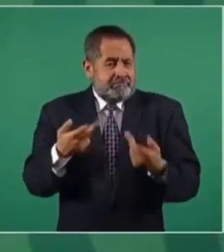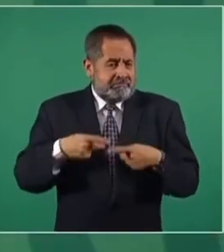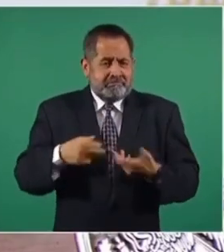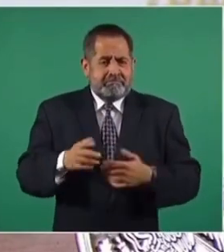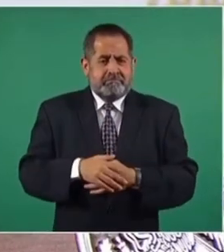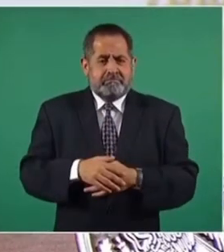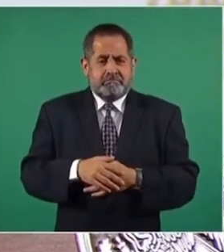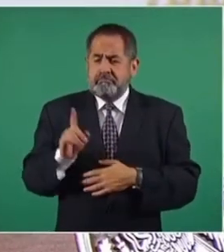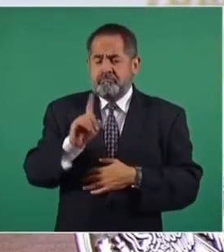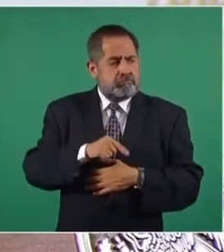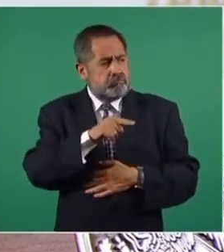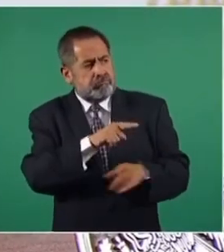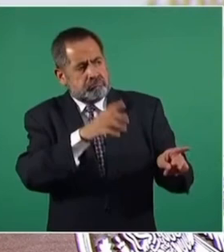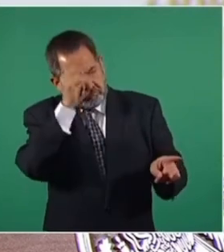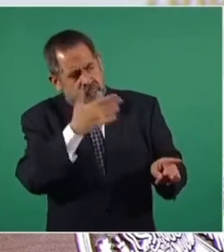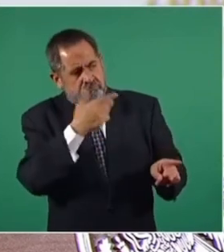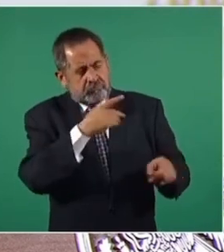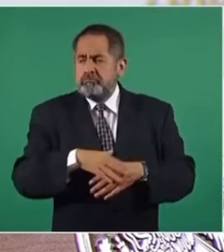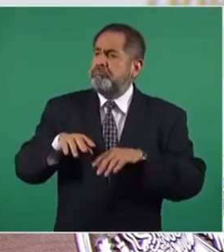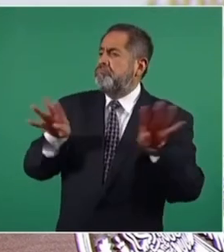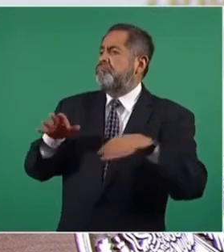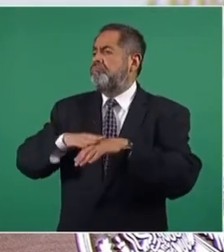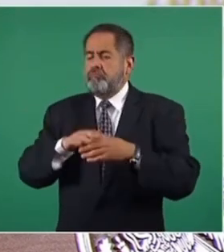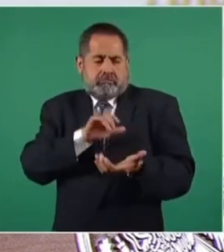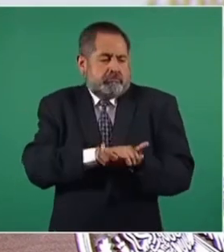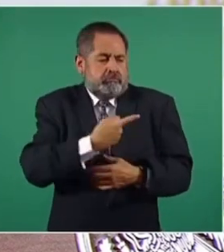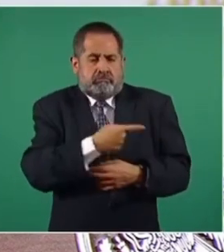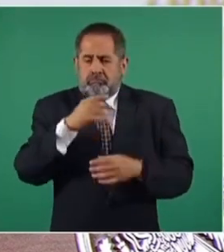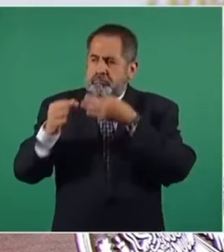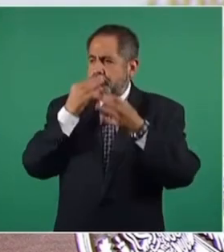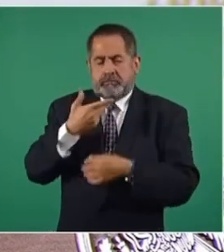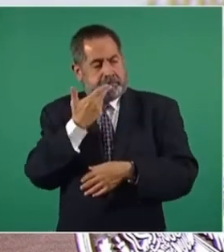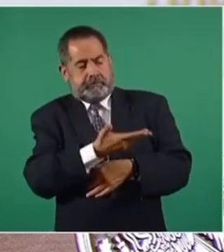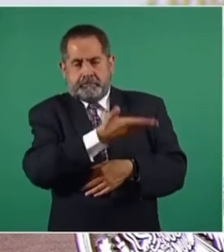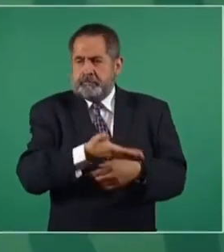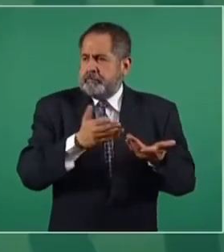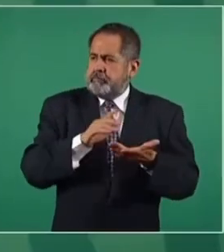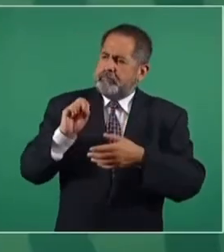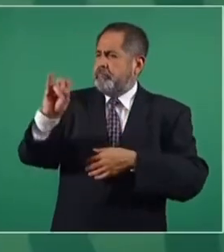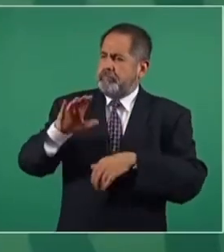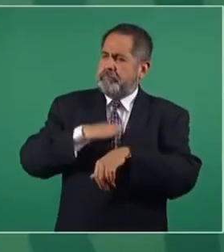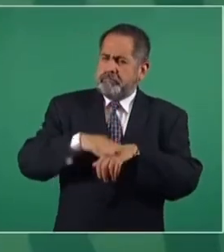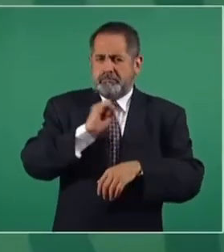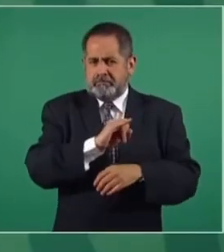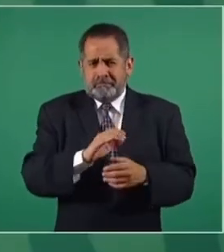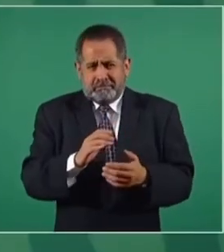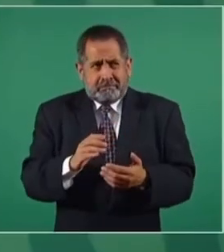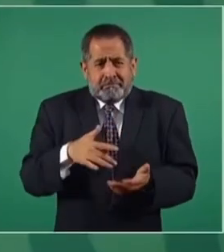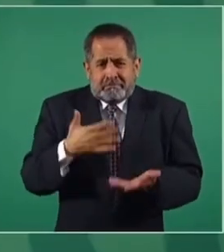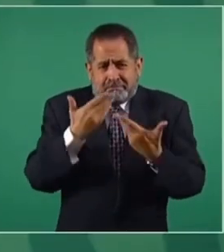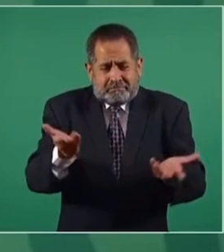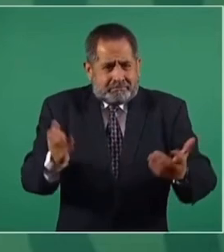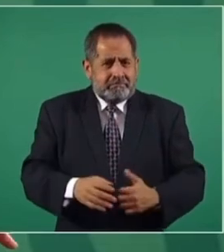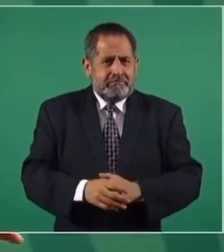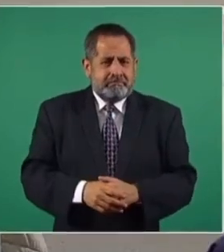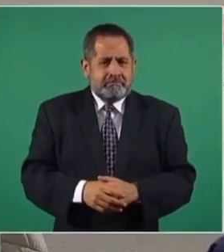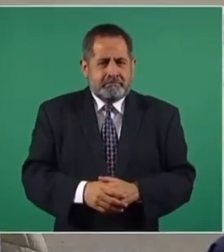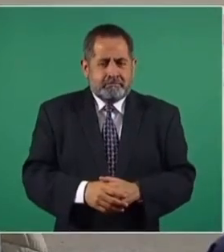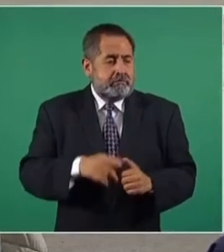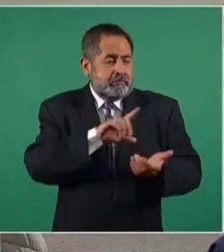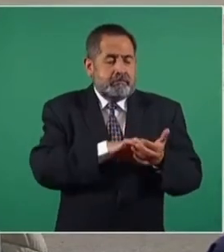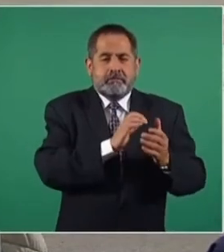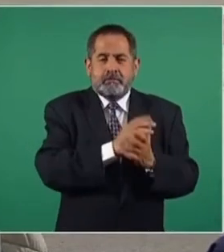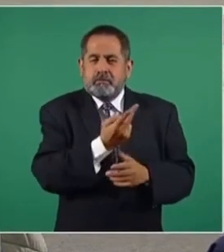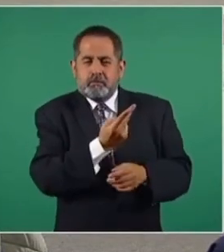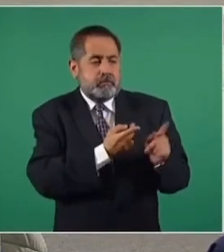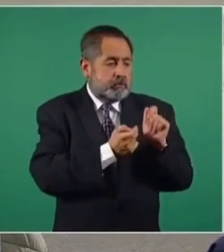un simpatizante, más si se trata de la esposa, pues hable bien de su esposo. Si va a cobrar o no va